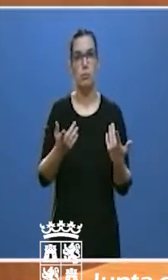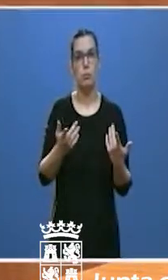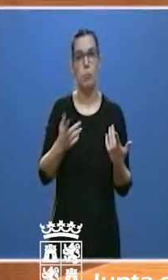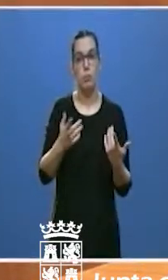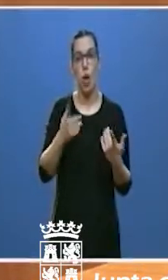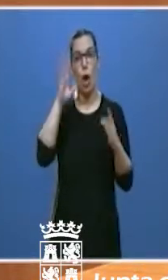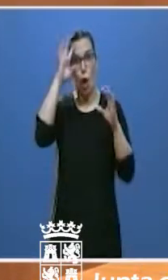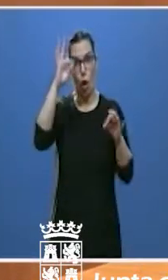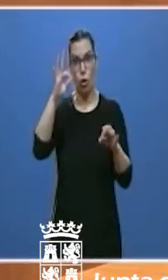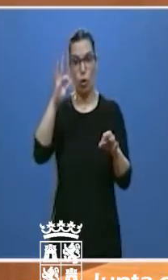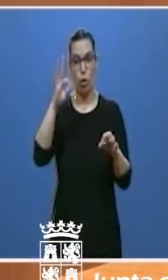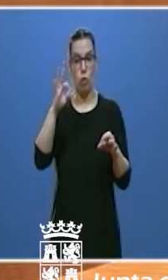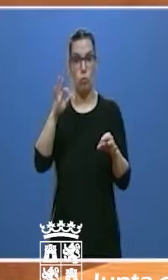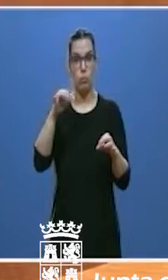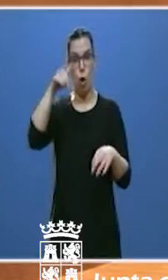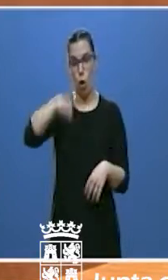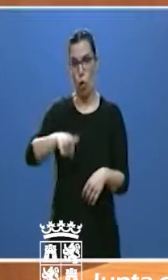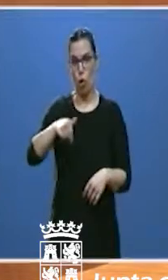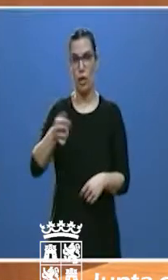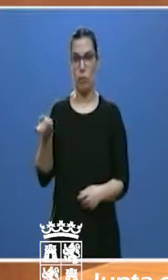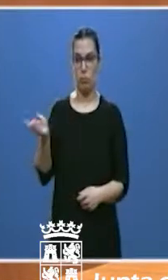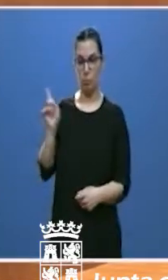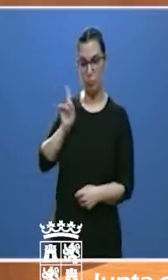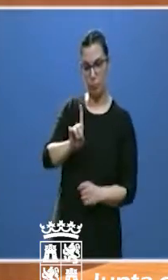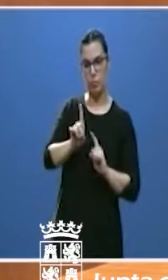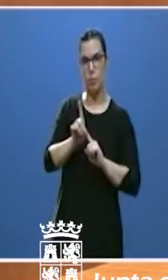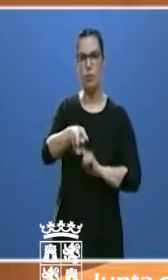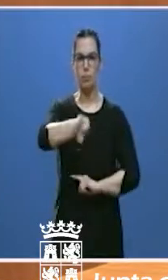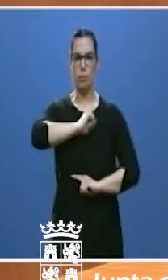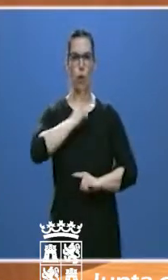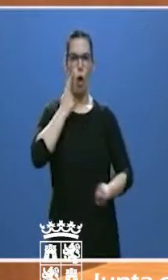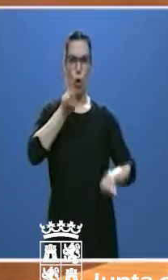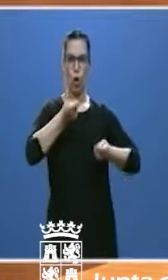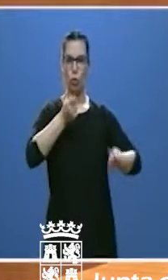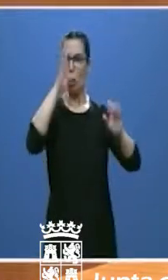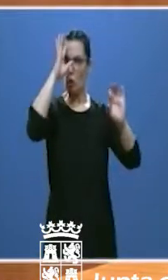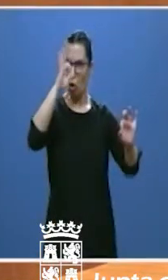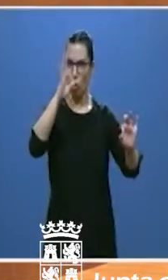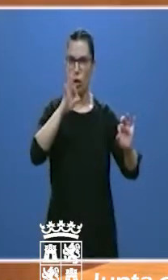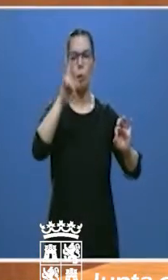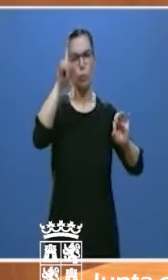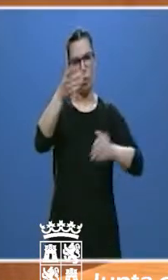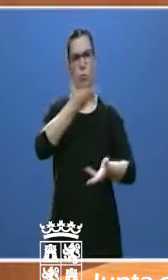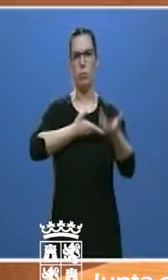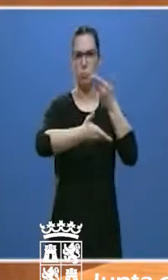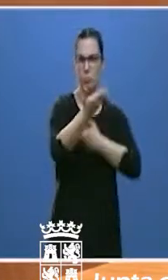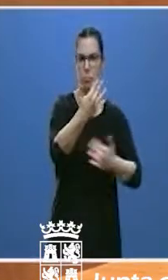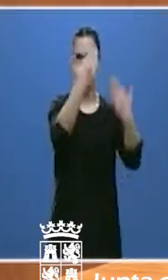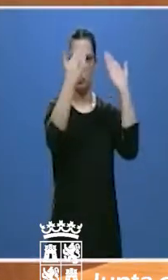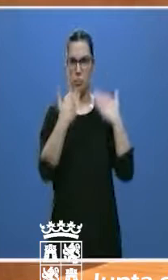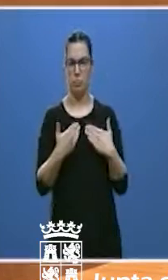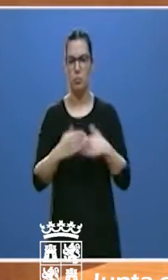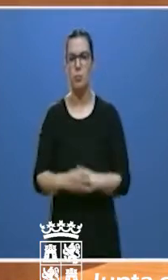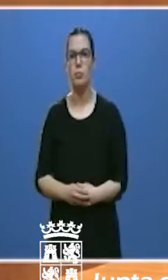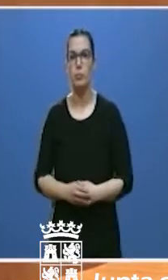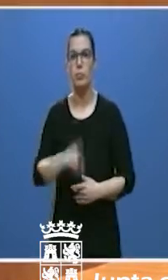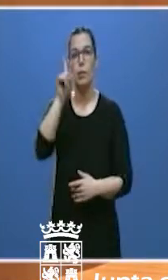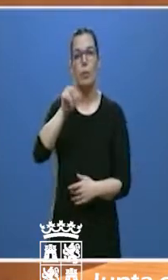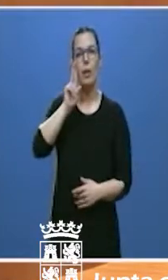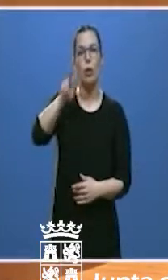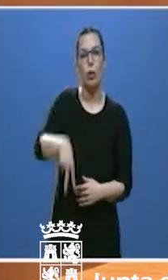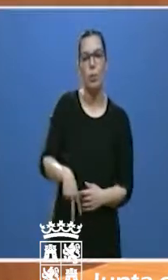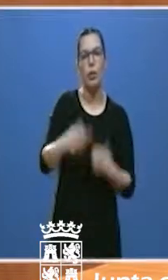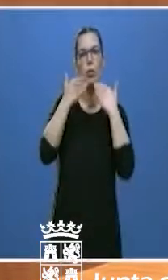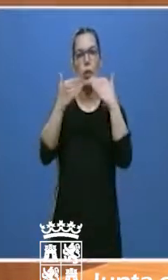control parlamentario que hoy se va a ejercer una vez más. Mi reconocimiento y gratitud a todos los agentes